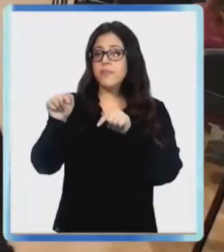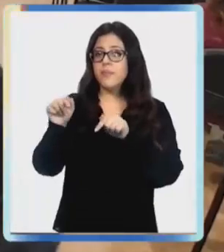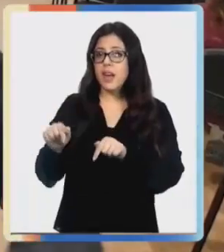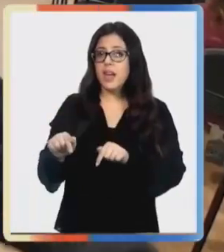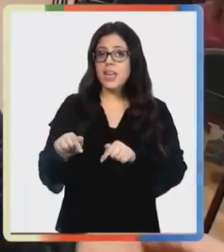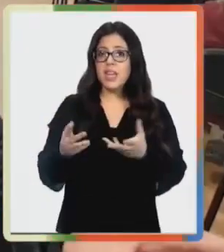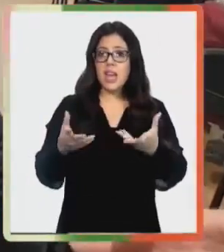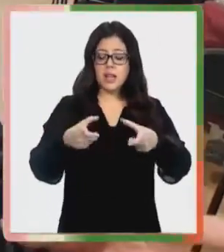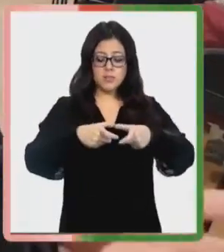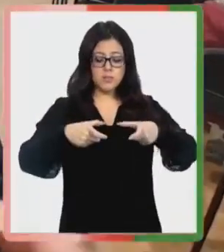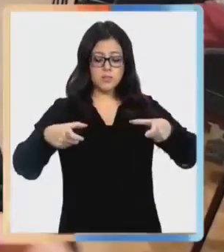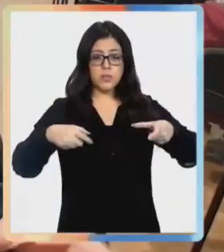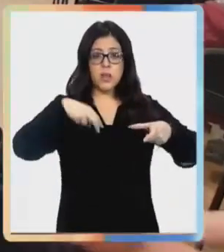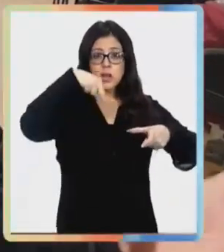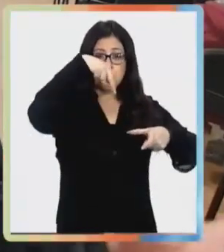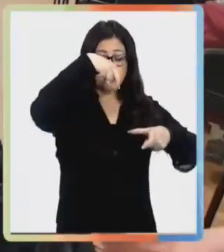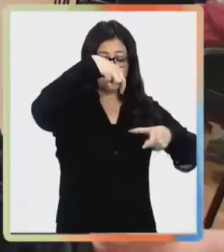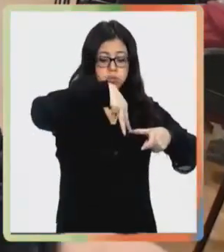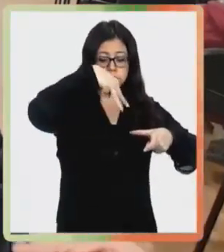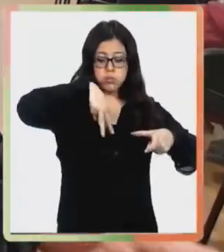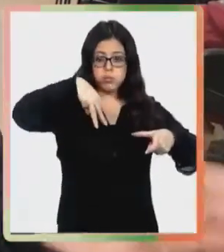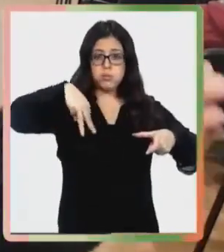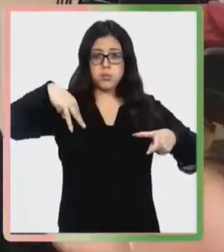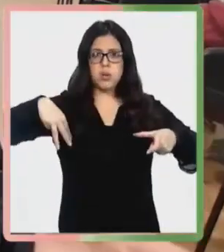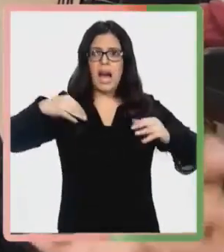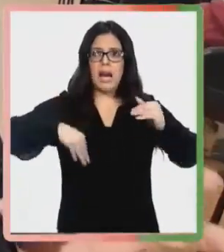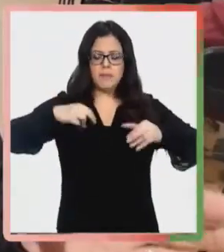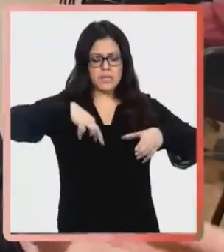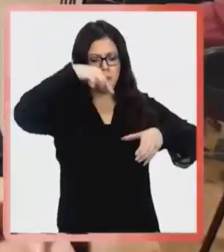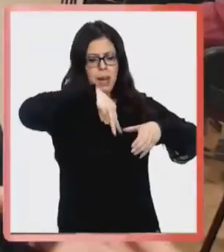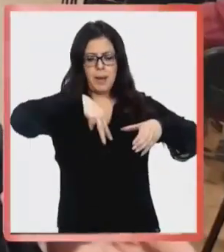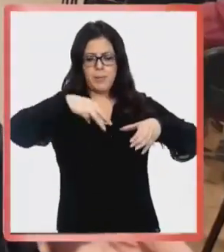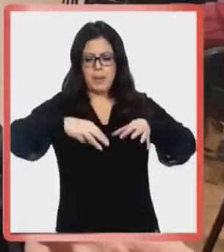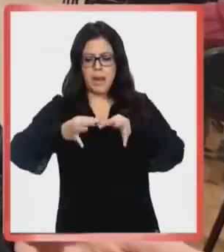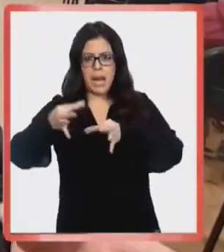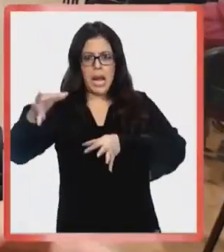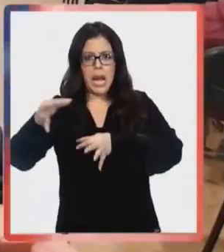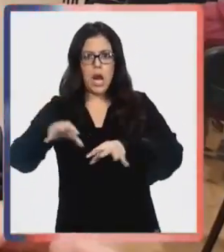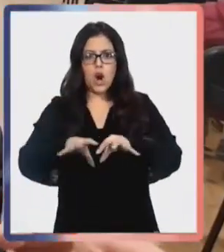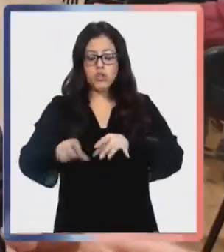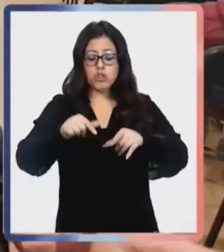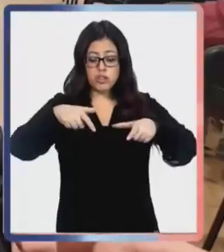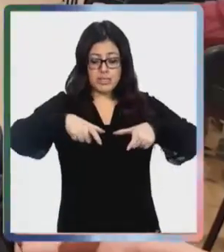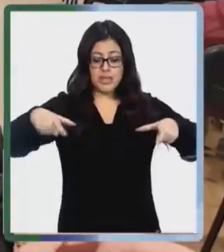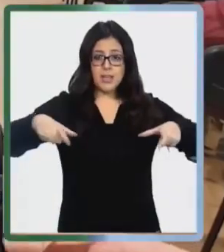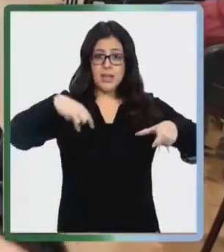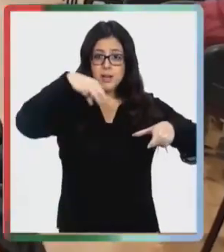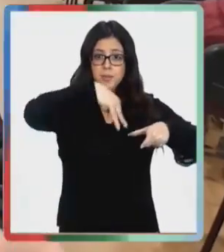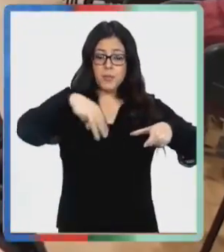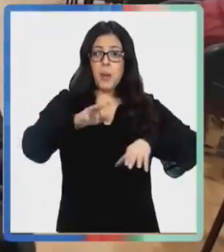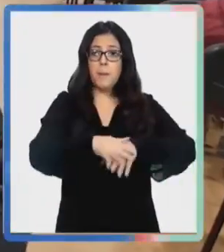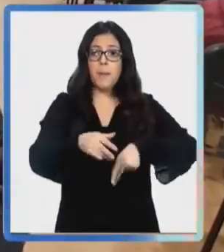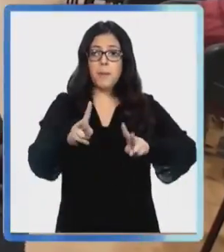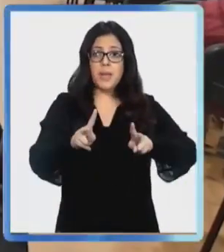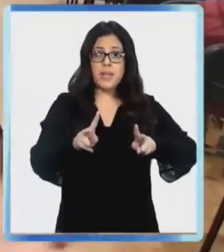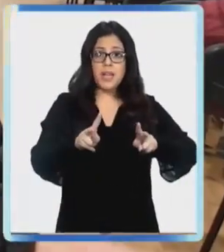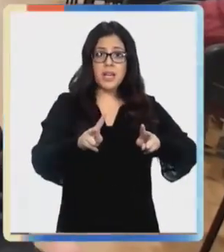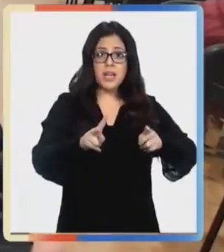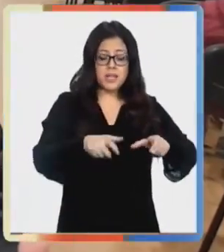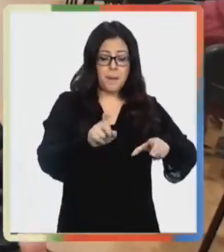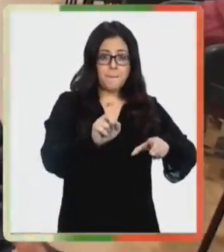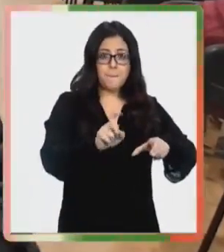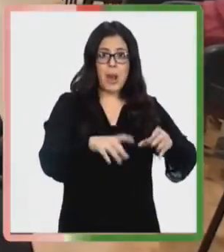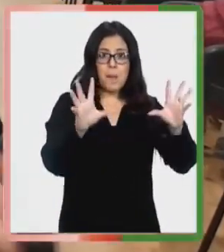le permite a uno, uno siempre enchufa muchas cosas en la casa, y esta zapatilla, este alargador nos permite enchufar y cortar la energía y no tener este consumo